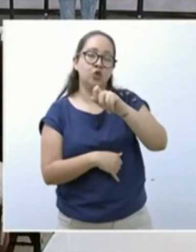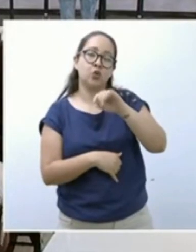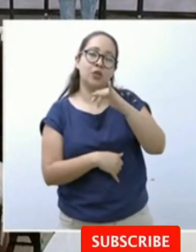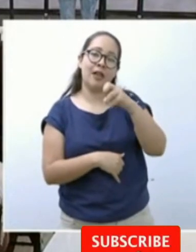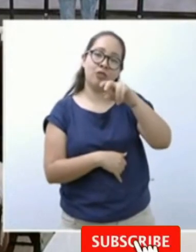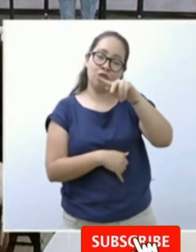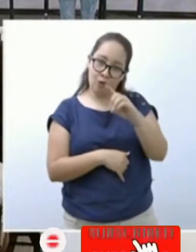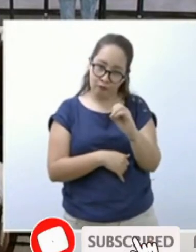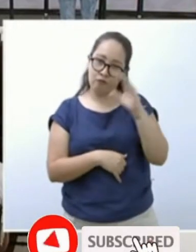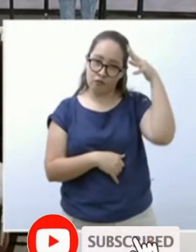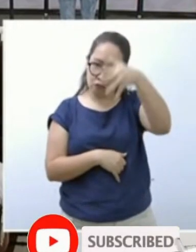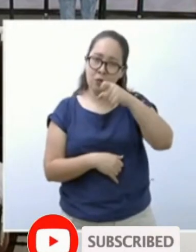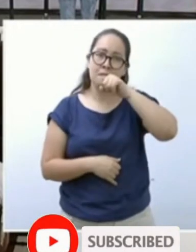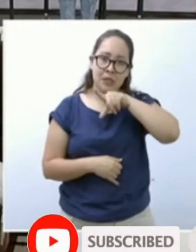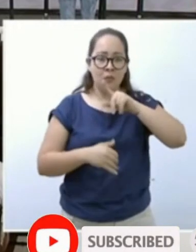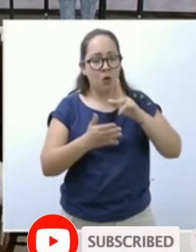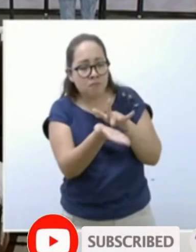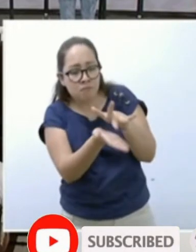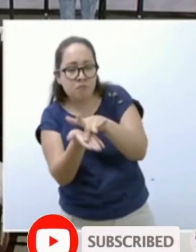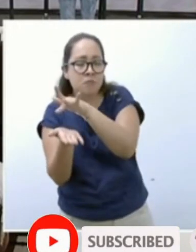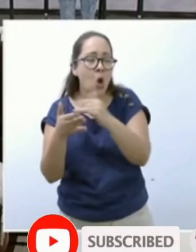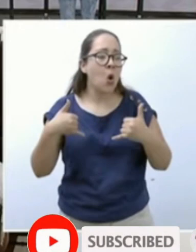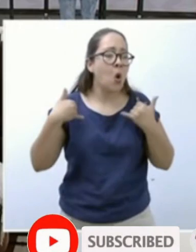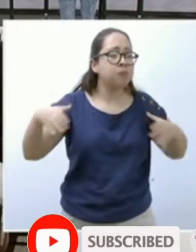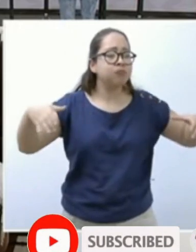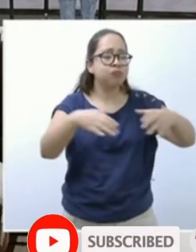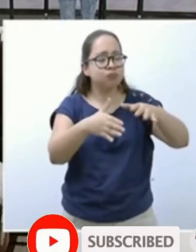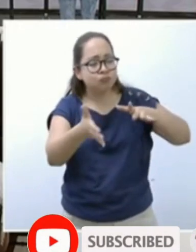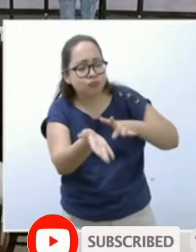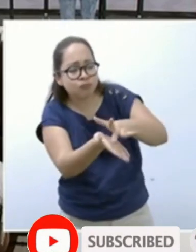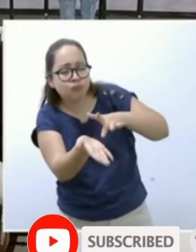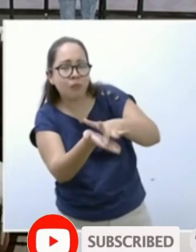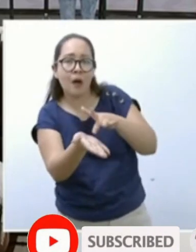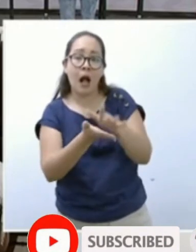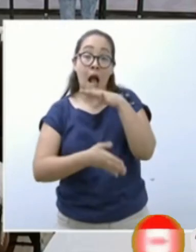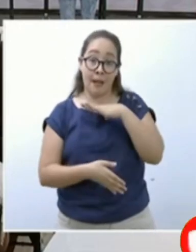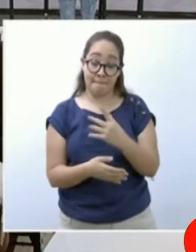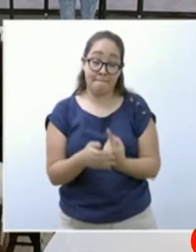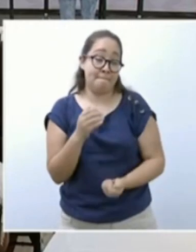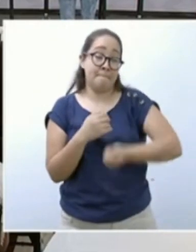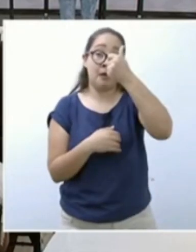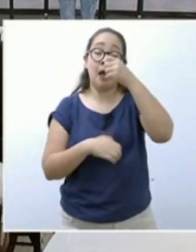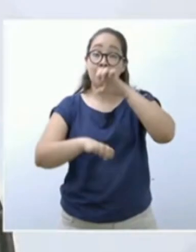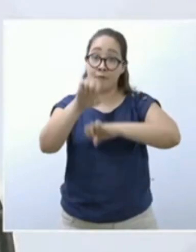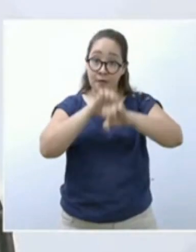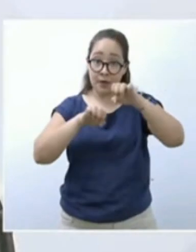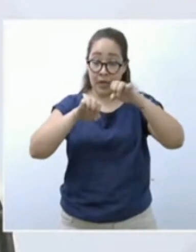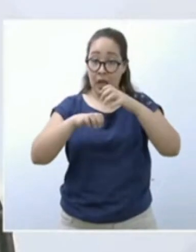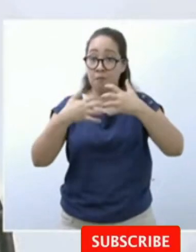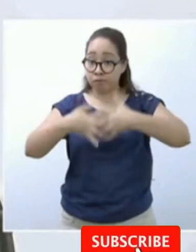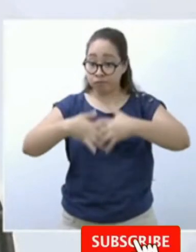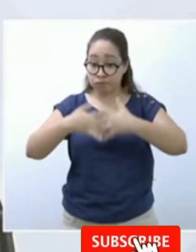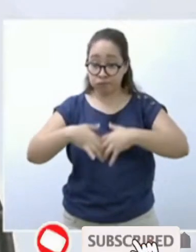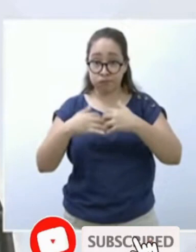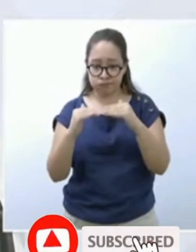interno de iniciativa por los jóvenes. Hemos alcanzado ser la primera fábrica de Nestlé en México a tener el balance de